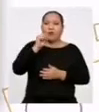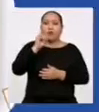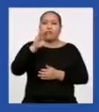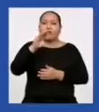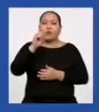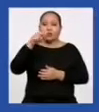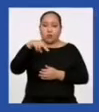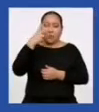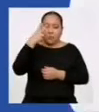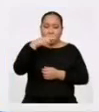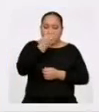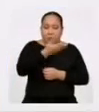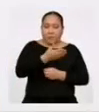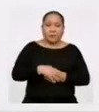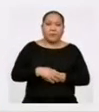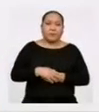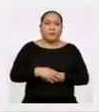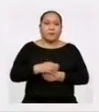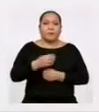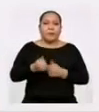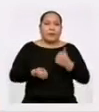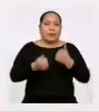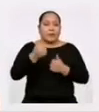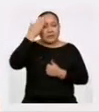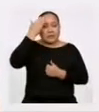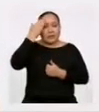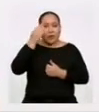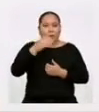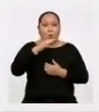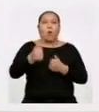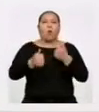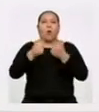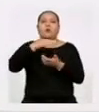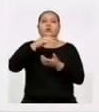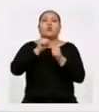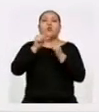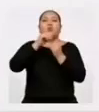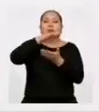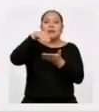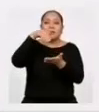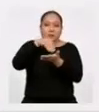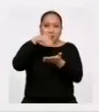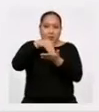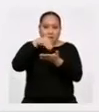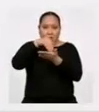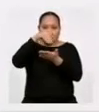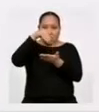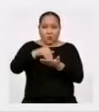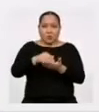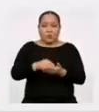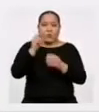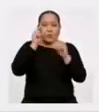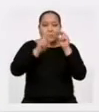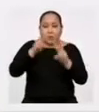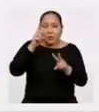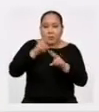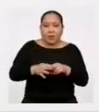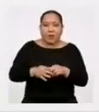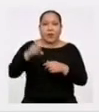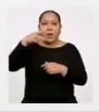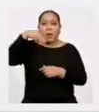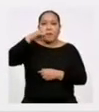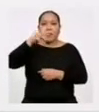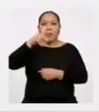continuación Para saber qué valor está en el centro de un conjunto de los datos Vamos a aplicar la mediana